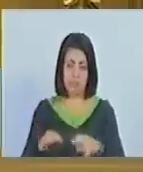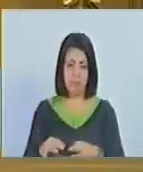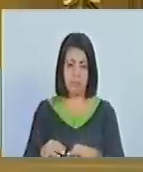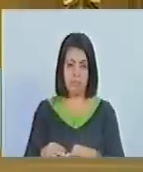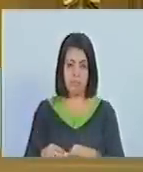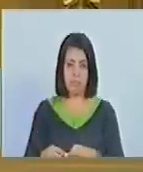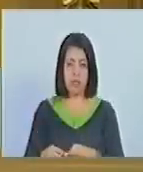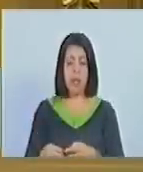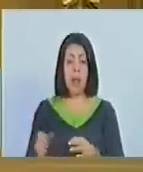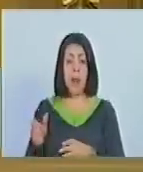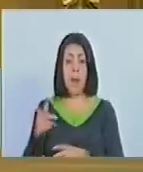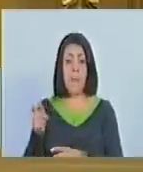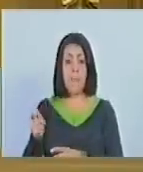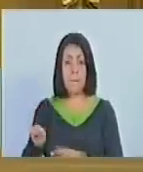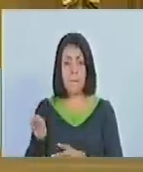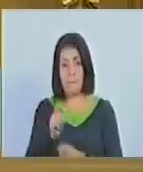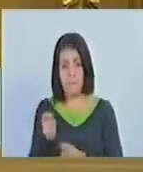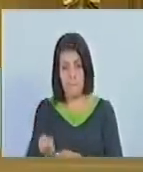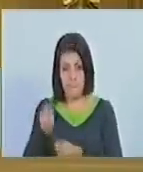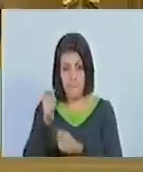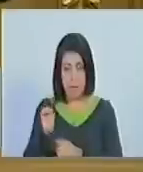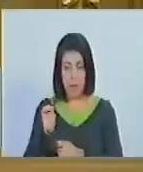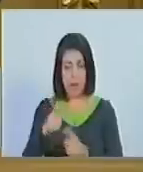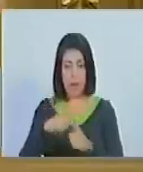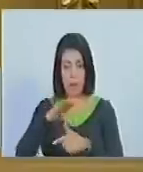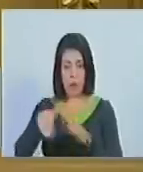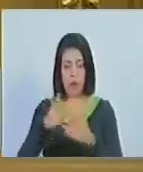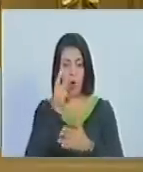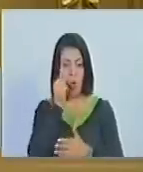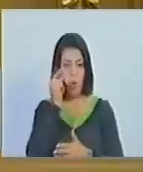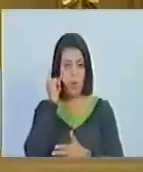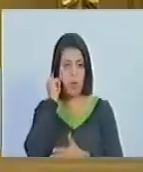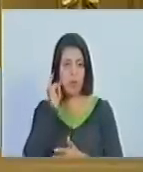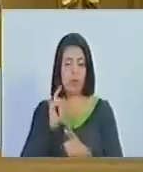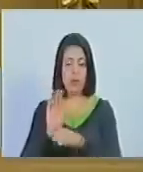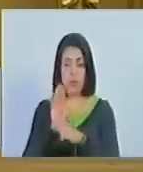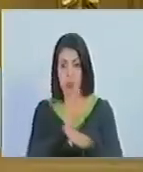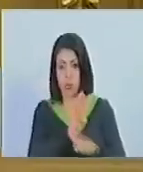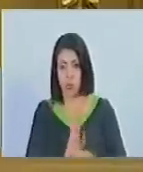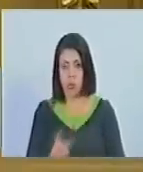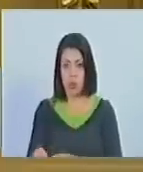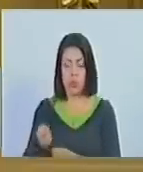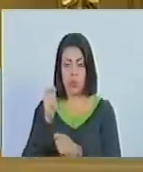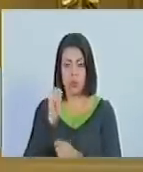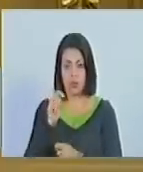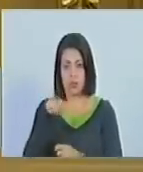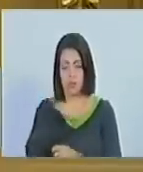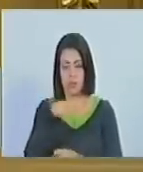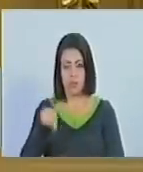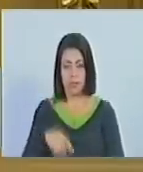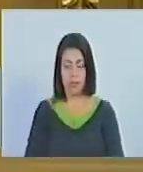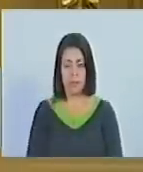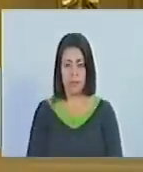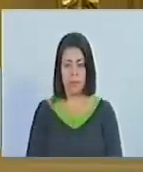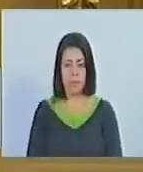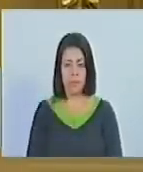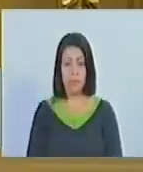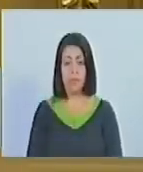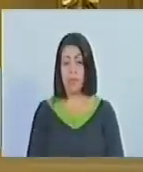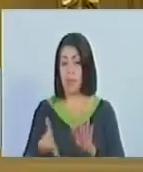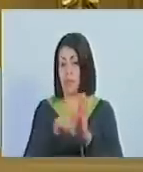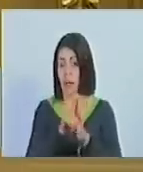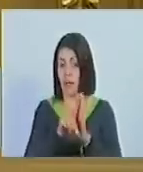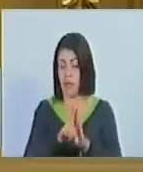del sector pesquero de los pescadores de las pescadoras de los acuicultores y de las acuicultoras el